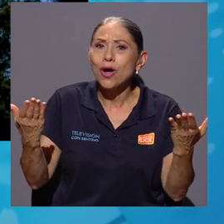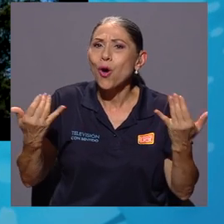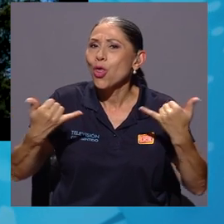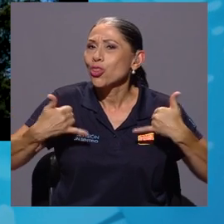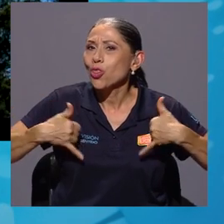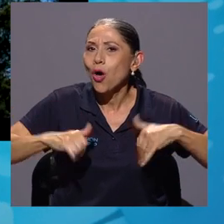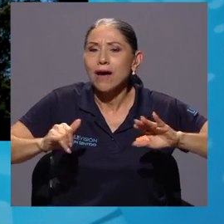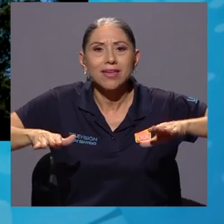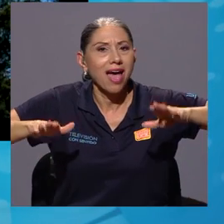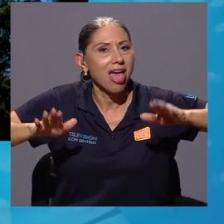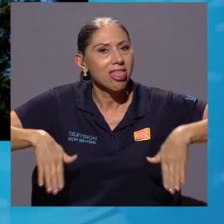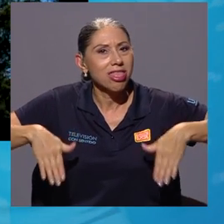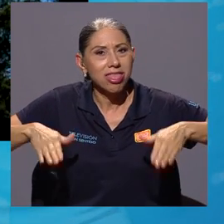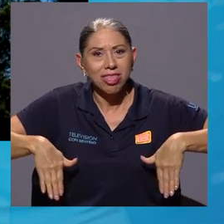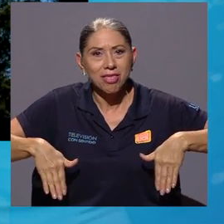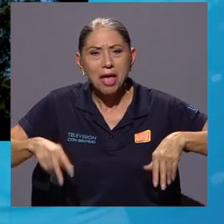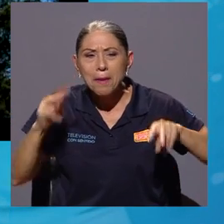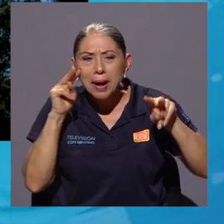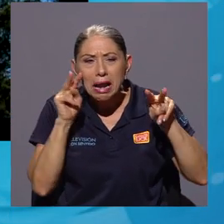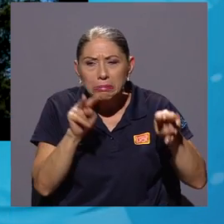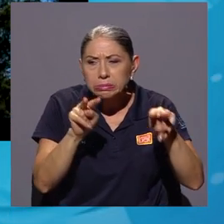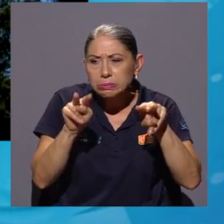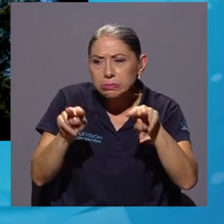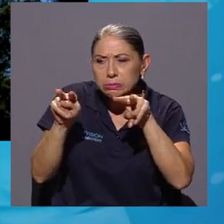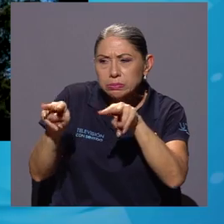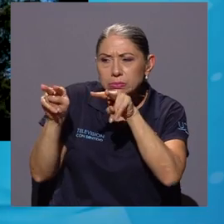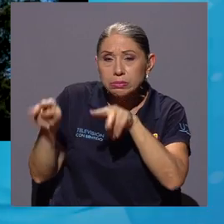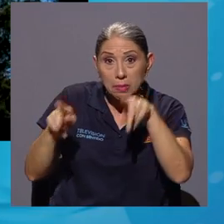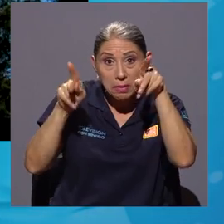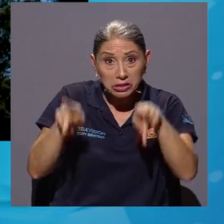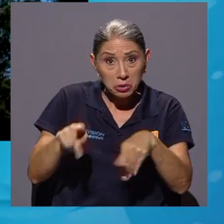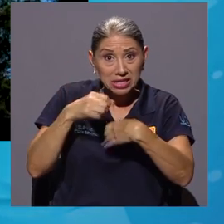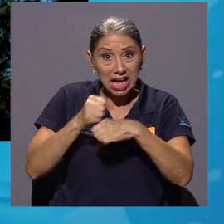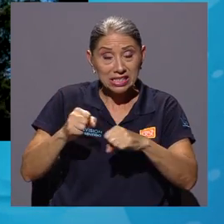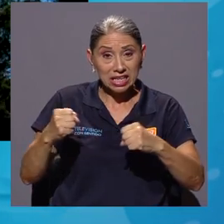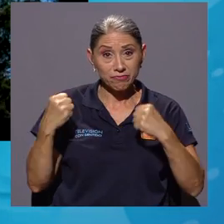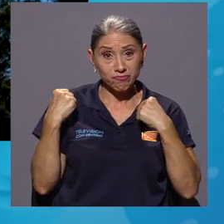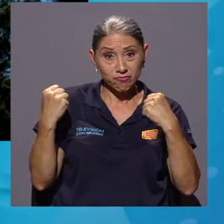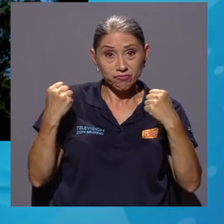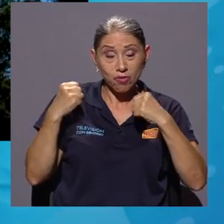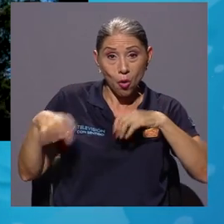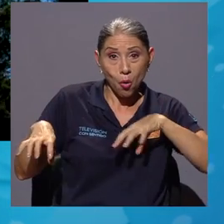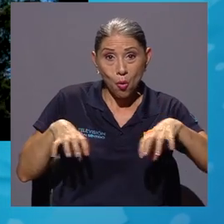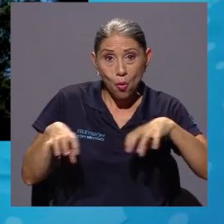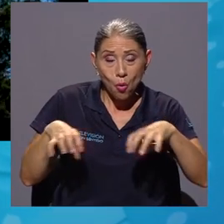a monitorear, a seguir cuál es la práctica de la actividad física de nuestra población.